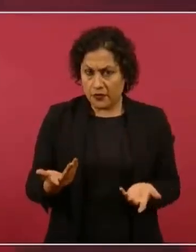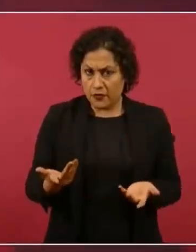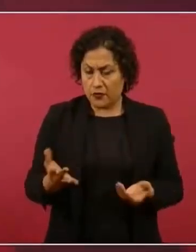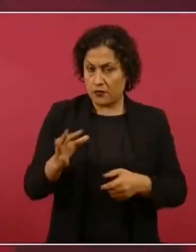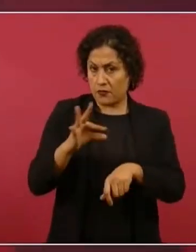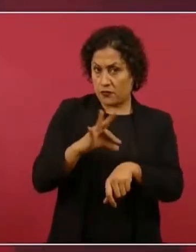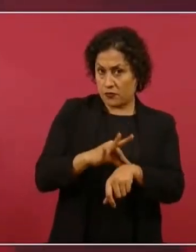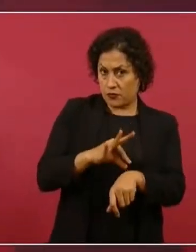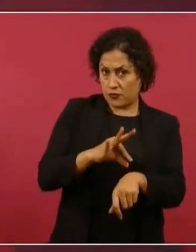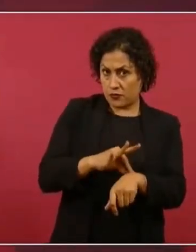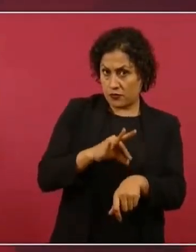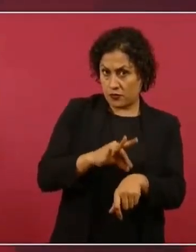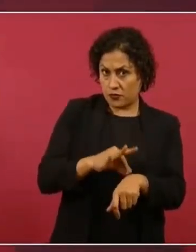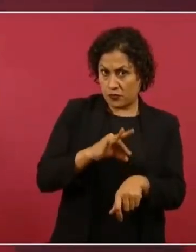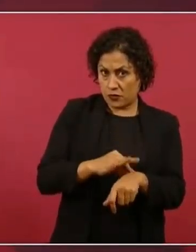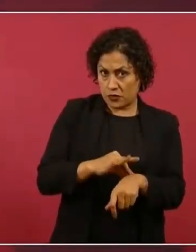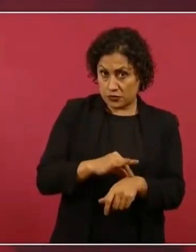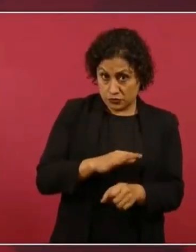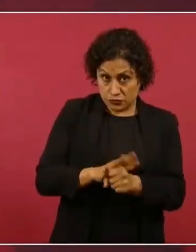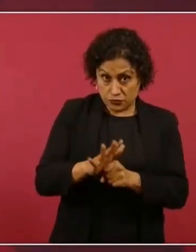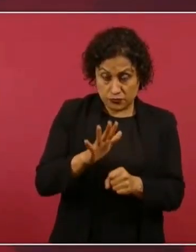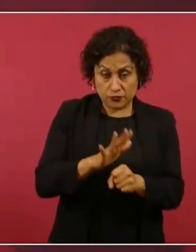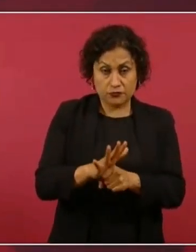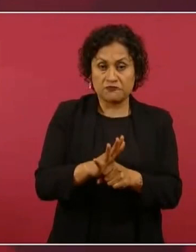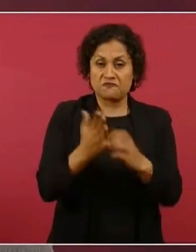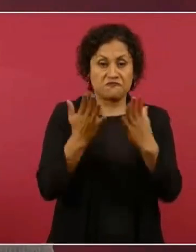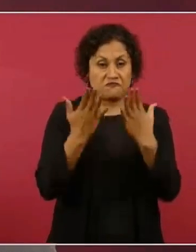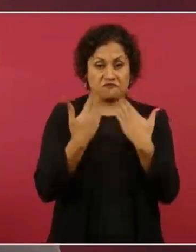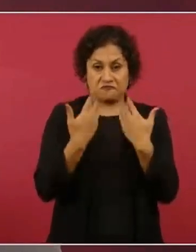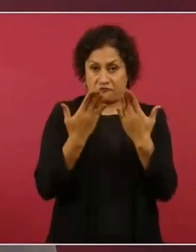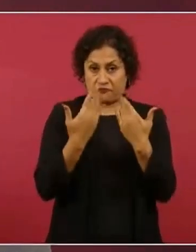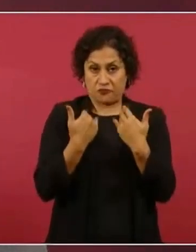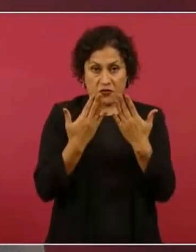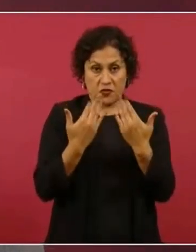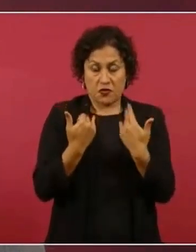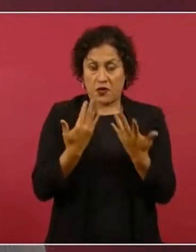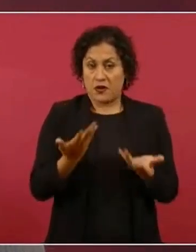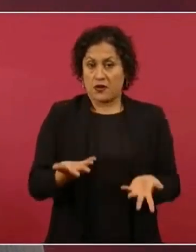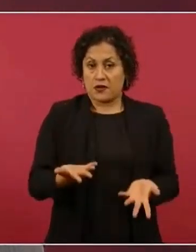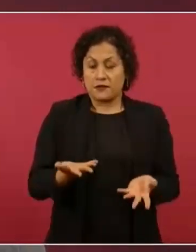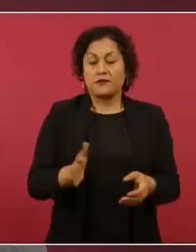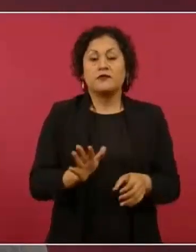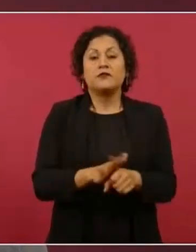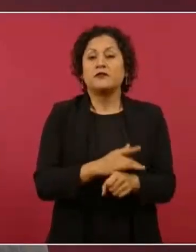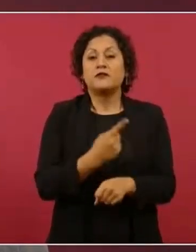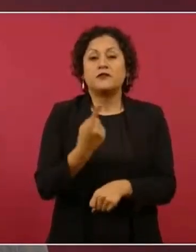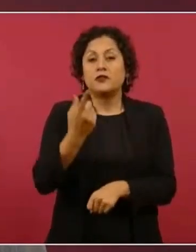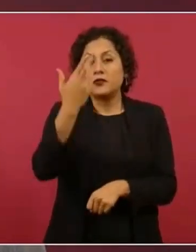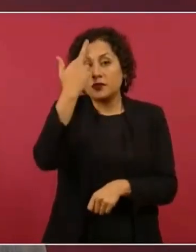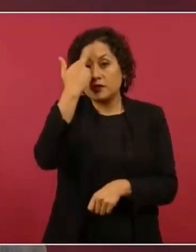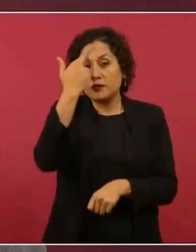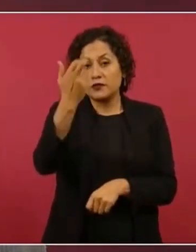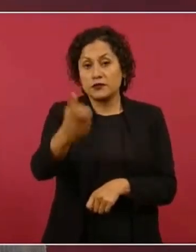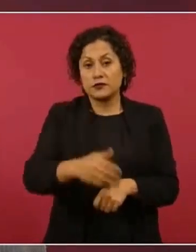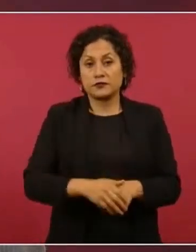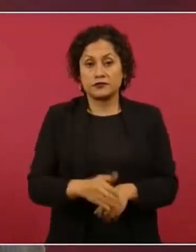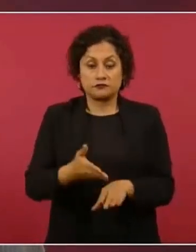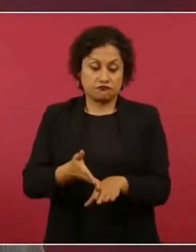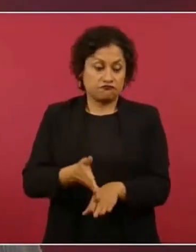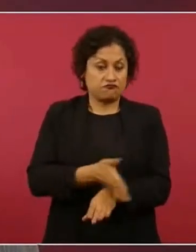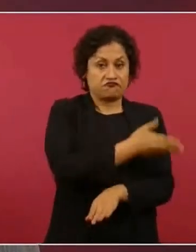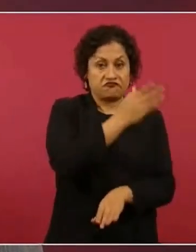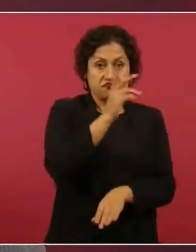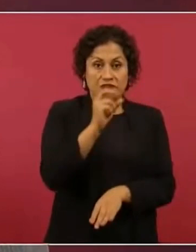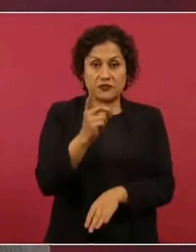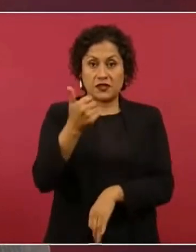médicos que requiere. Porque durante 36